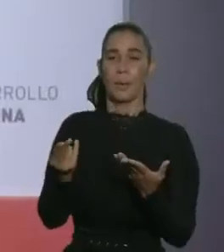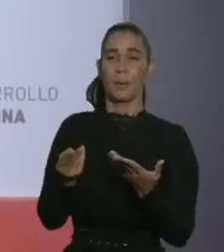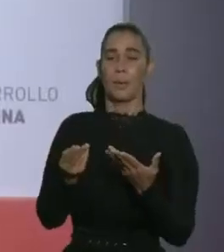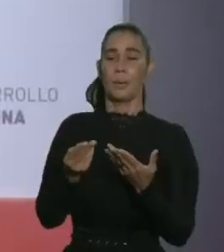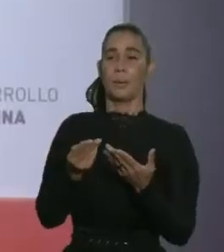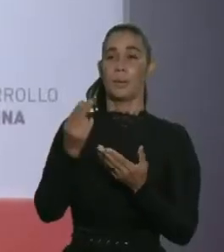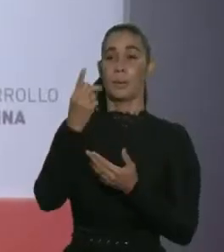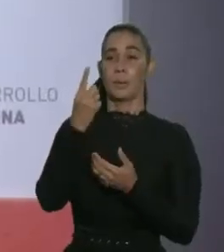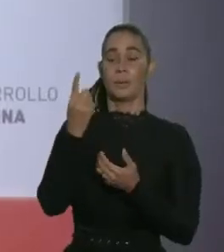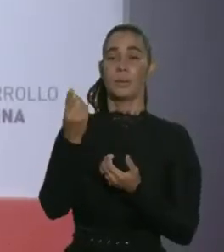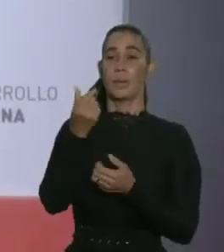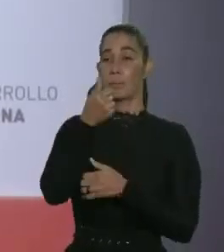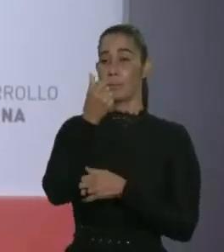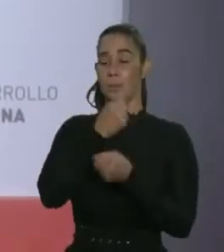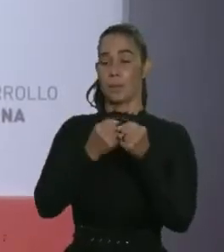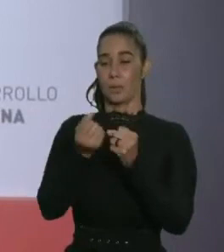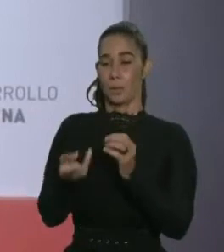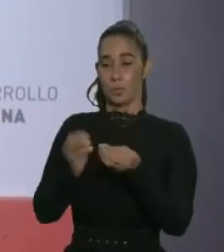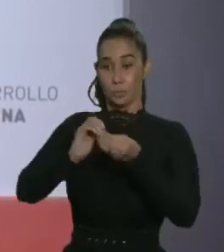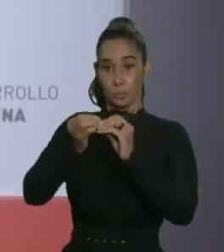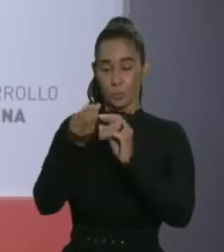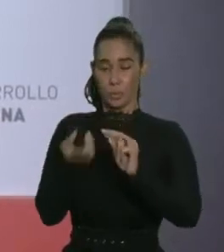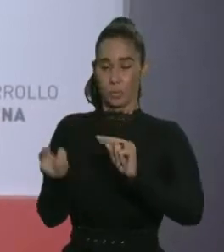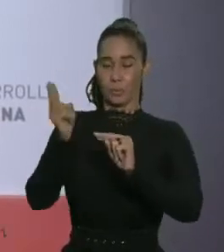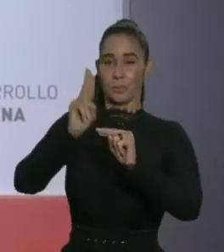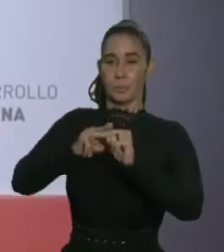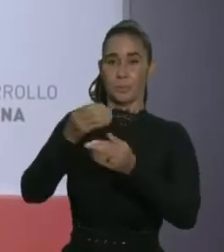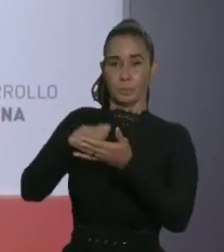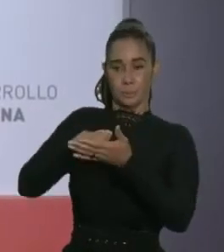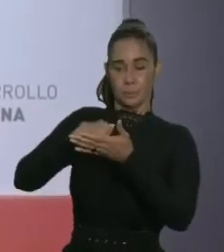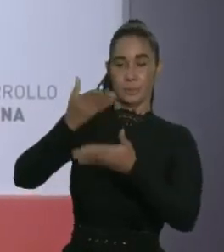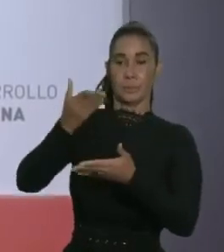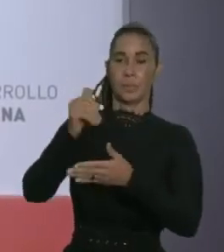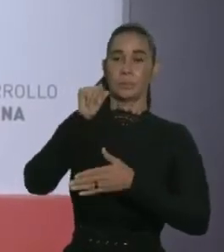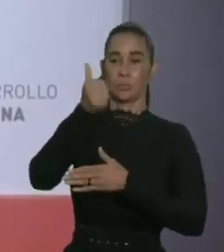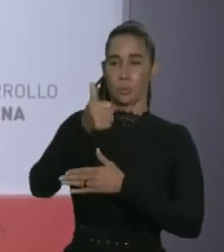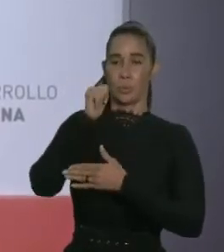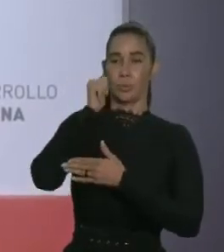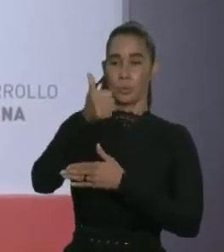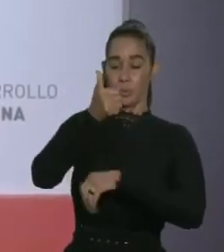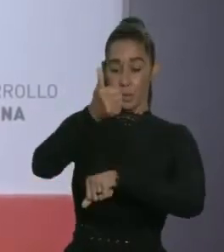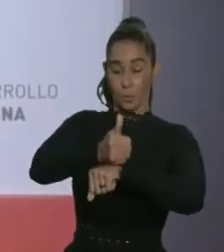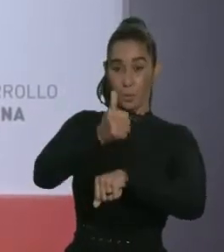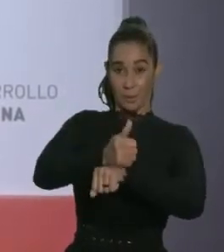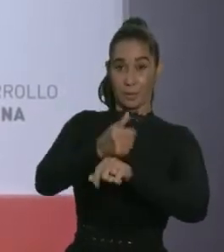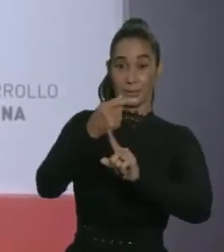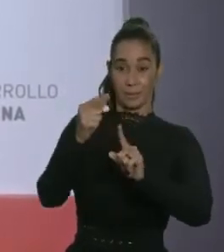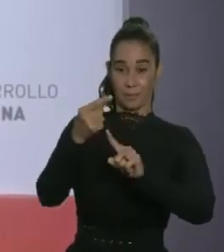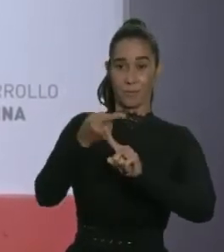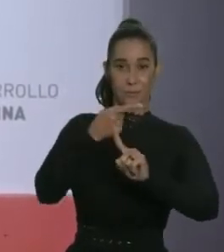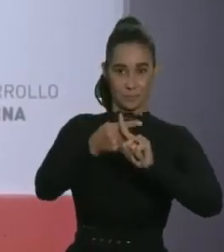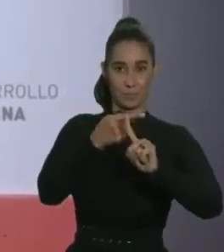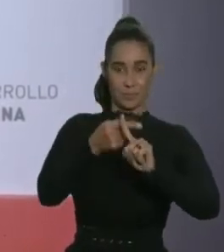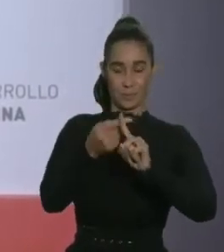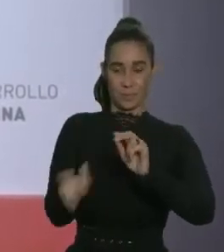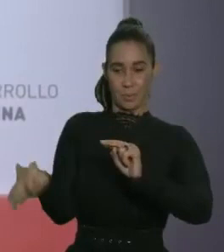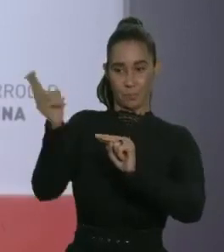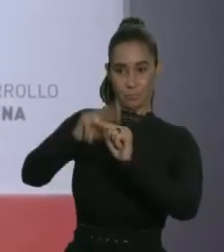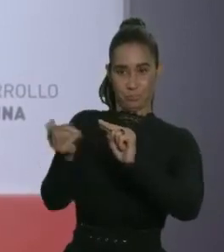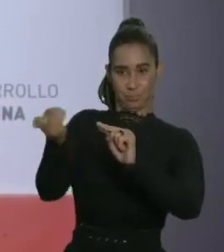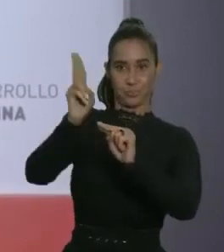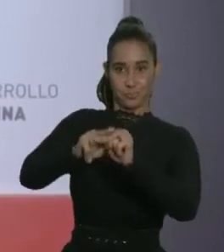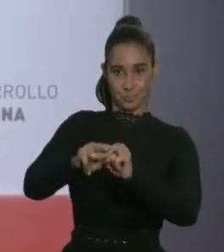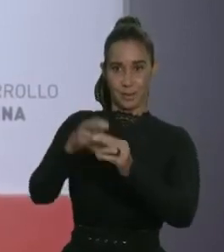una década los números que hoy, que día a día hoy nos marcan como positivo, duplicar el tamaño de nuestra